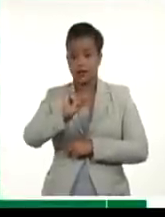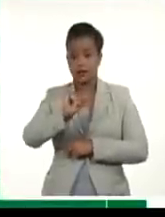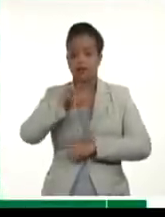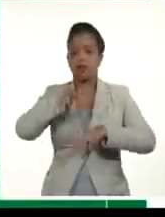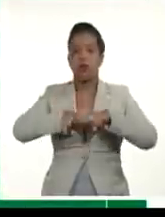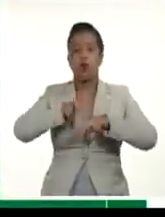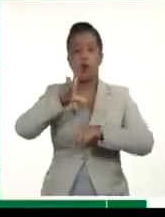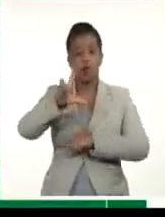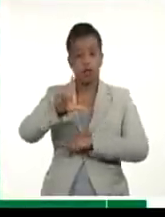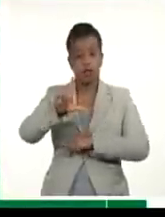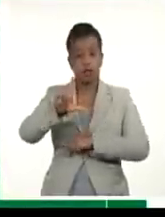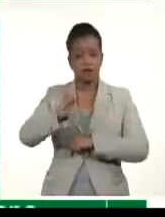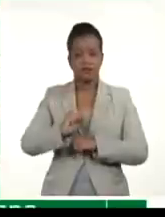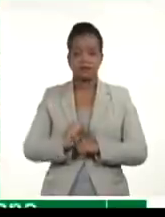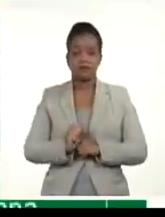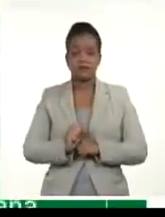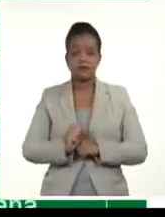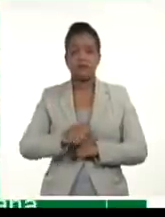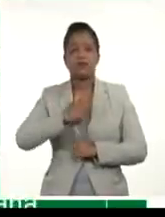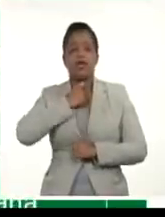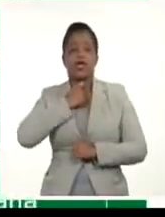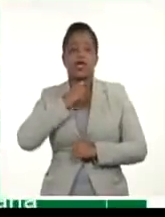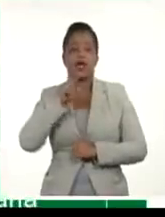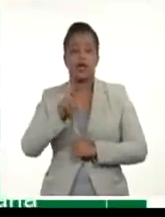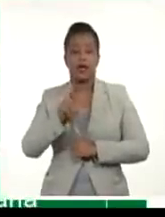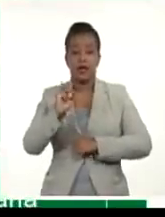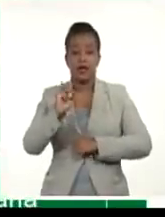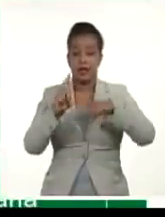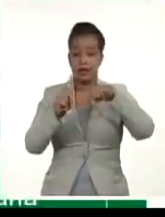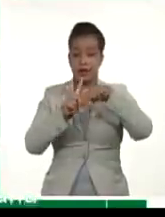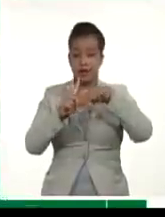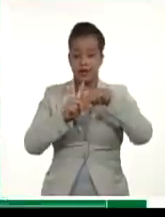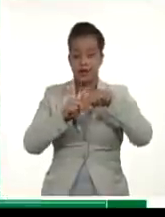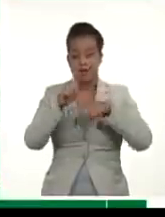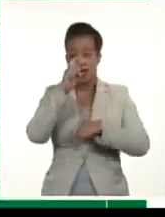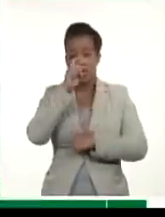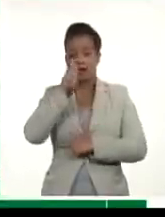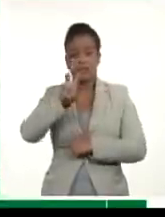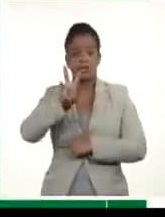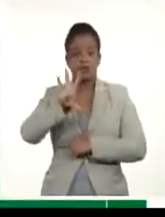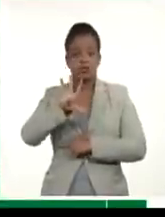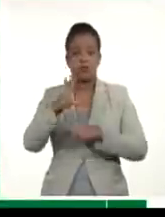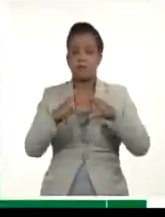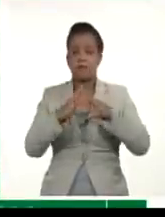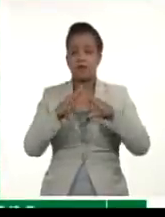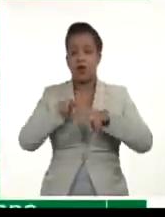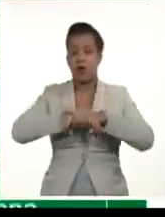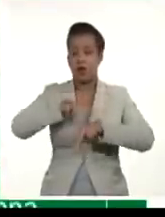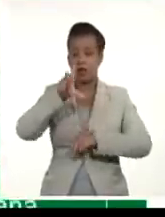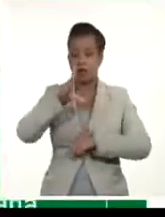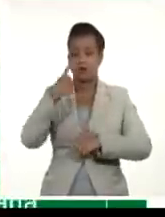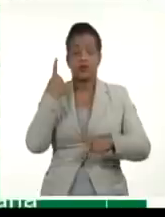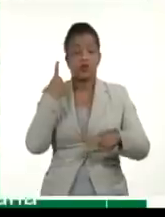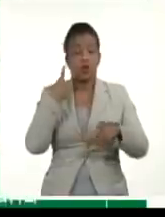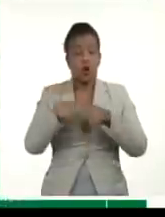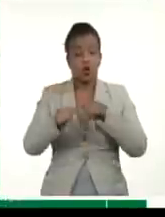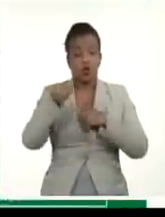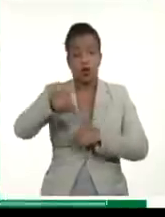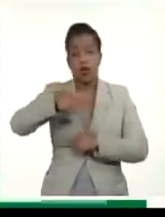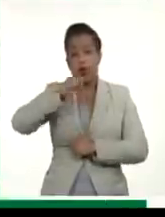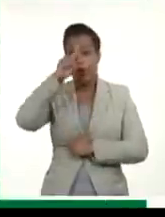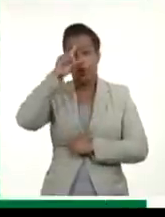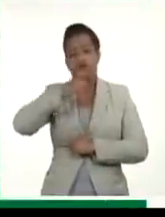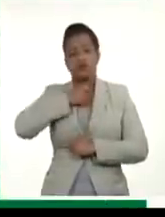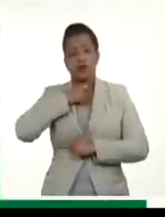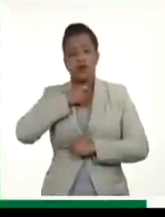Holguín. Eric Girón Molina, 35 años, Holguín. José Antonio Alfonso Delgado, 77